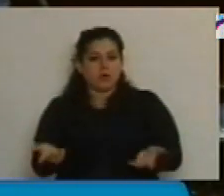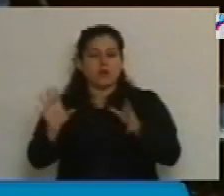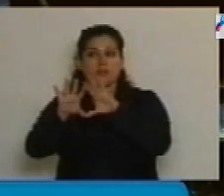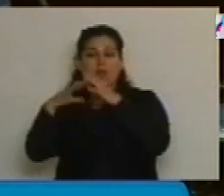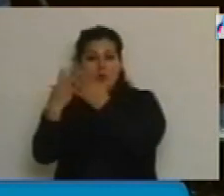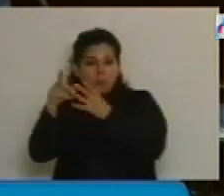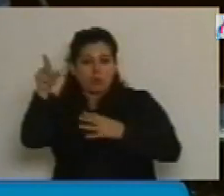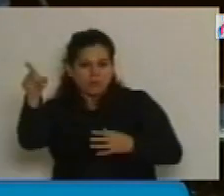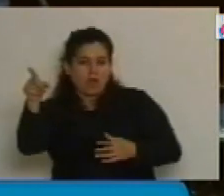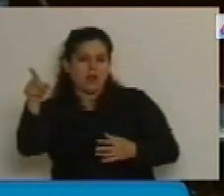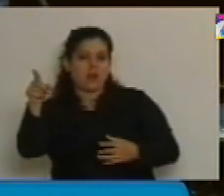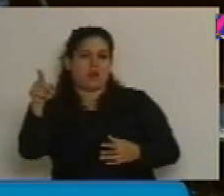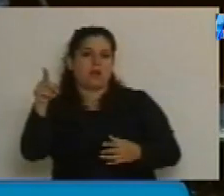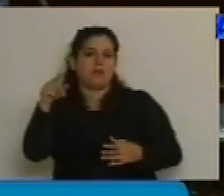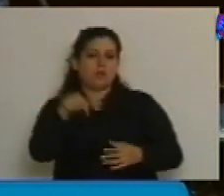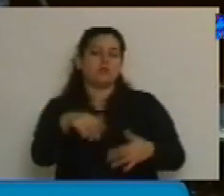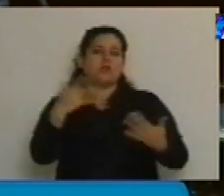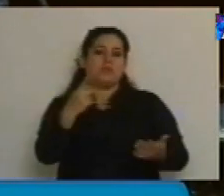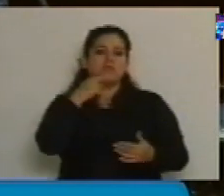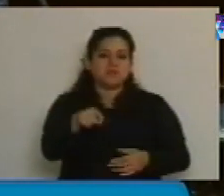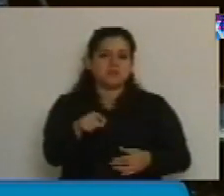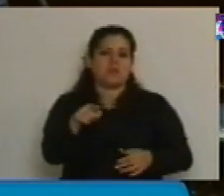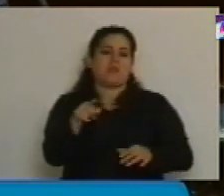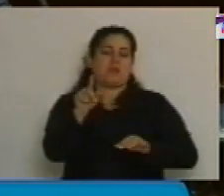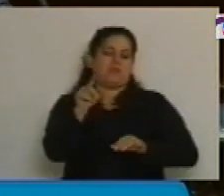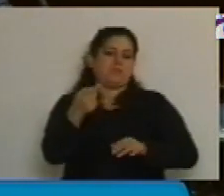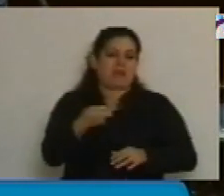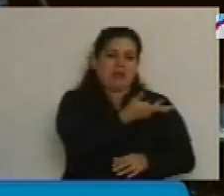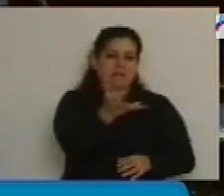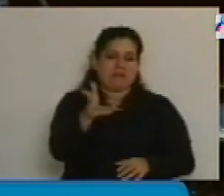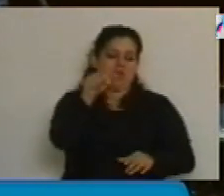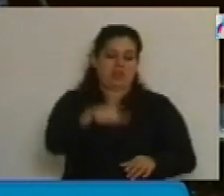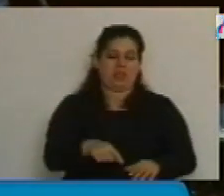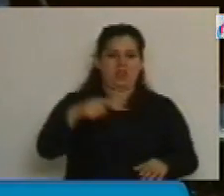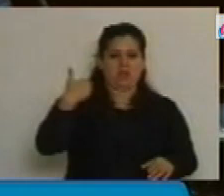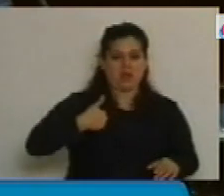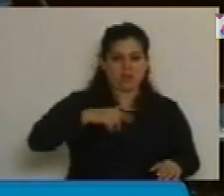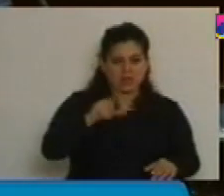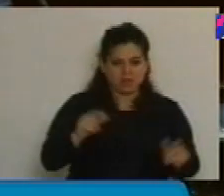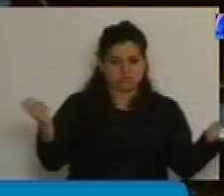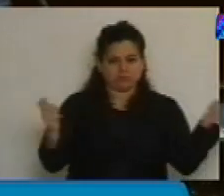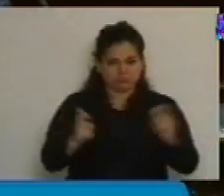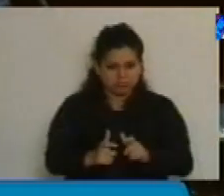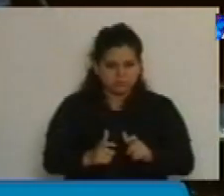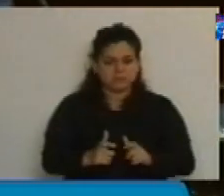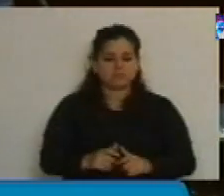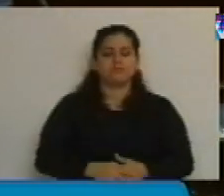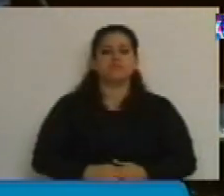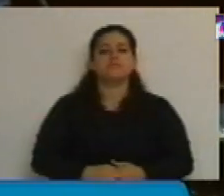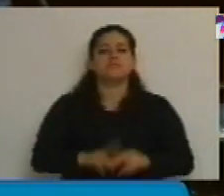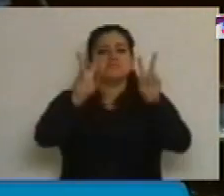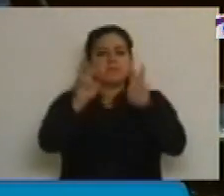parte de la inclusión social ha permitido una reducción abrupta en los niveles de indigencia por parte de la República Argentina. Lo mismo respecto al tema de pobreza.